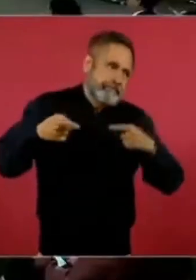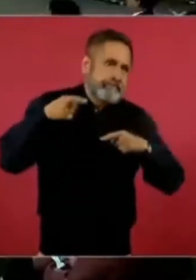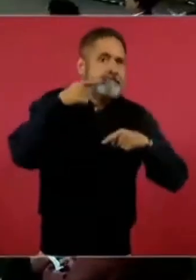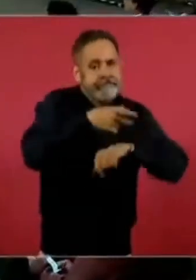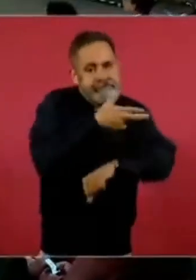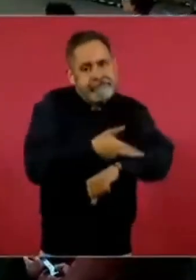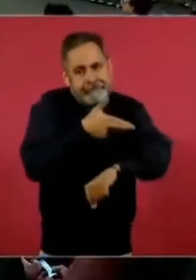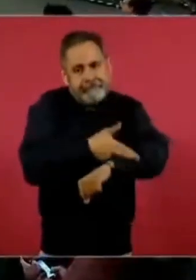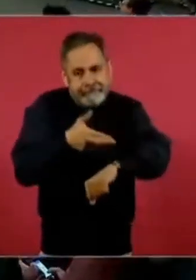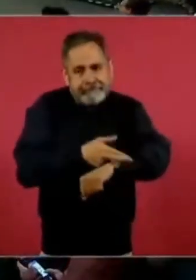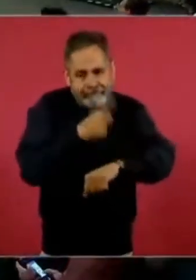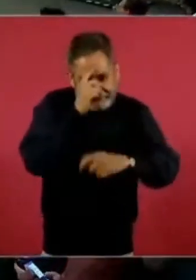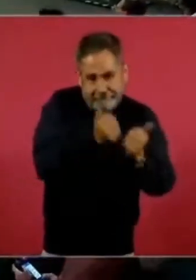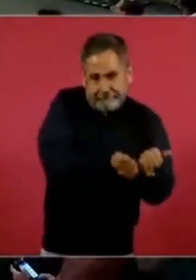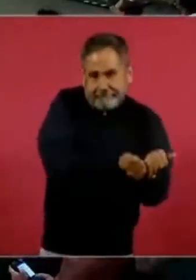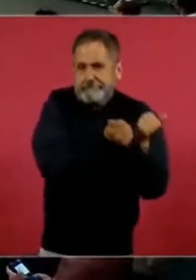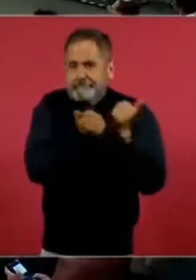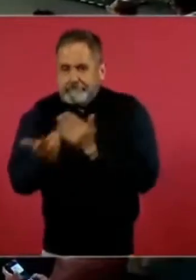los Tuxela.